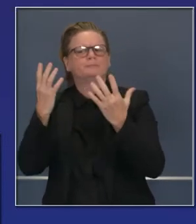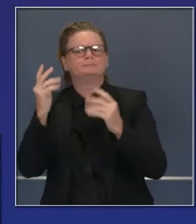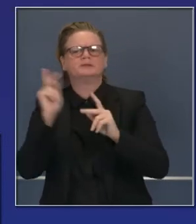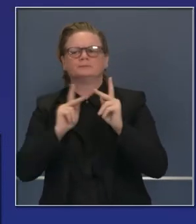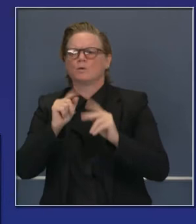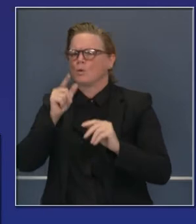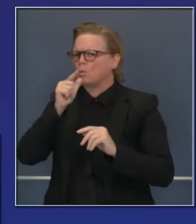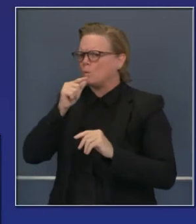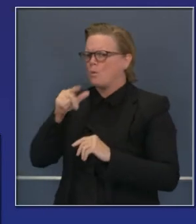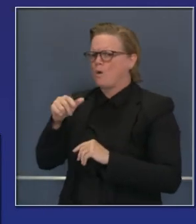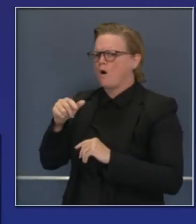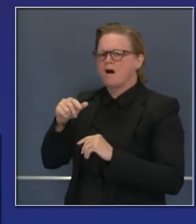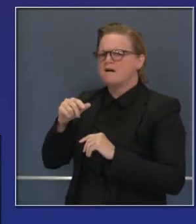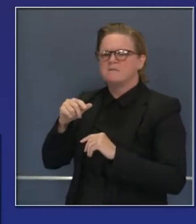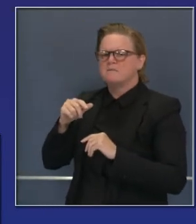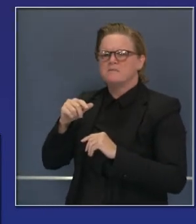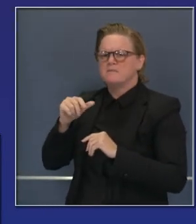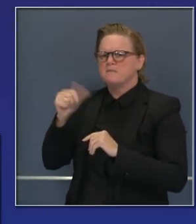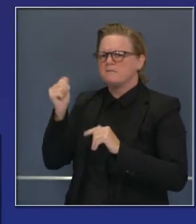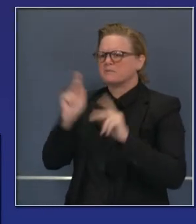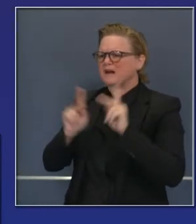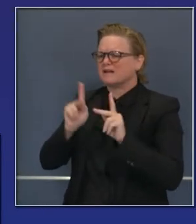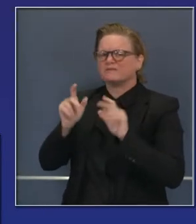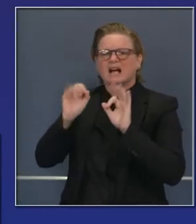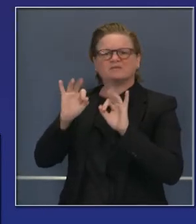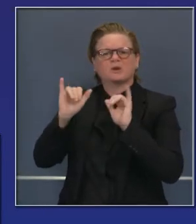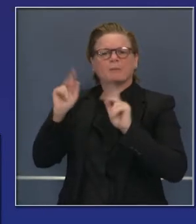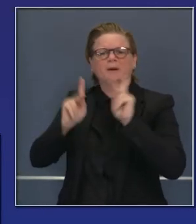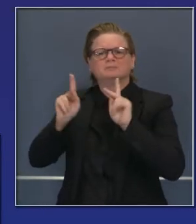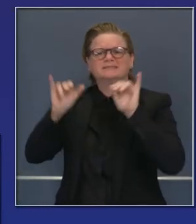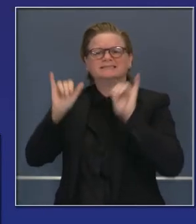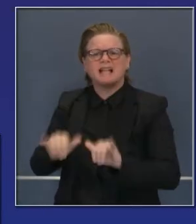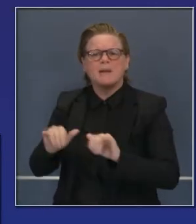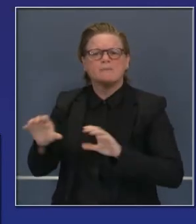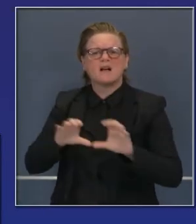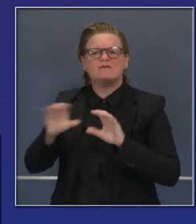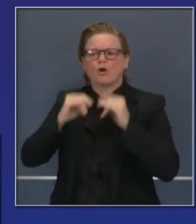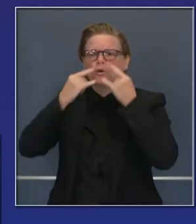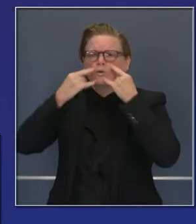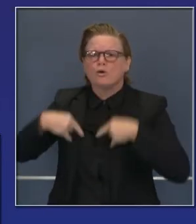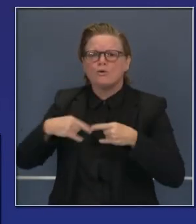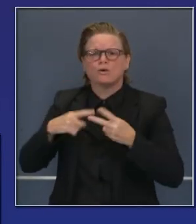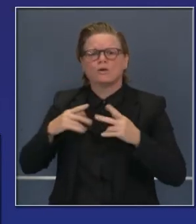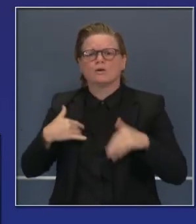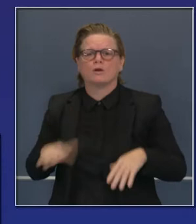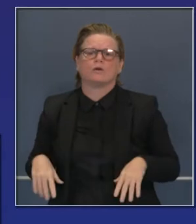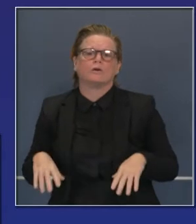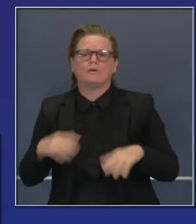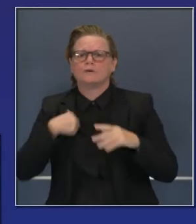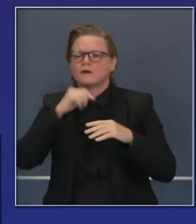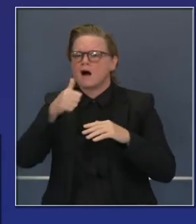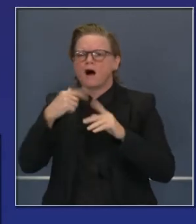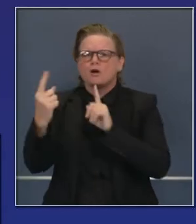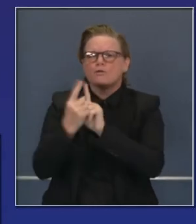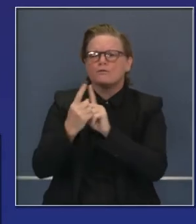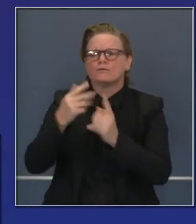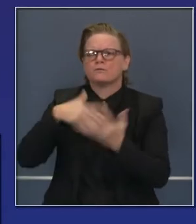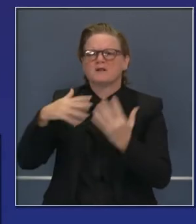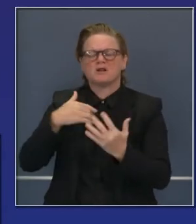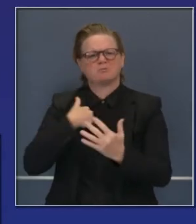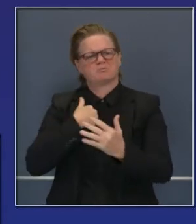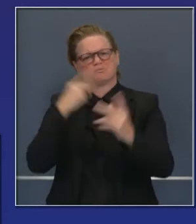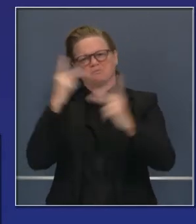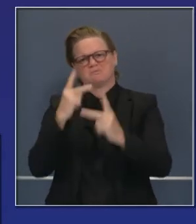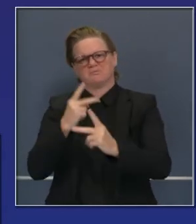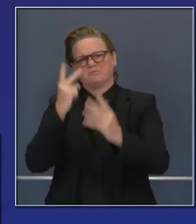intervenciones adicionales, sin cambio de comportamiento, sin cambio fundamental de nuestro